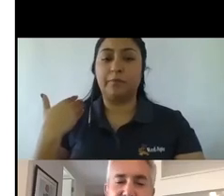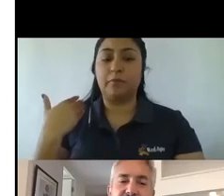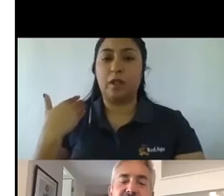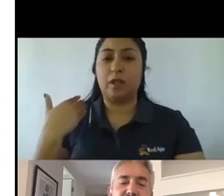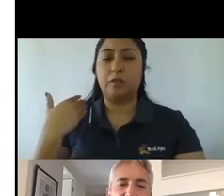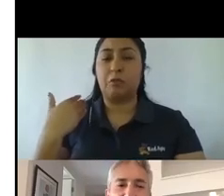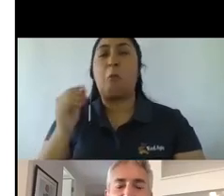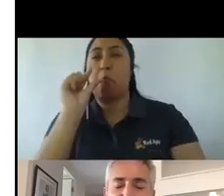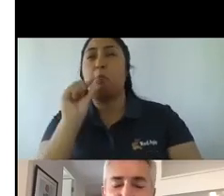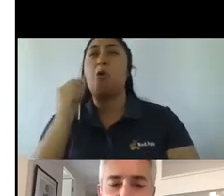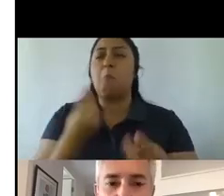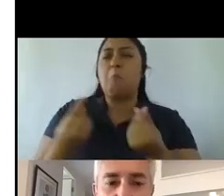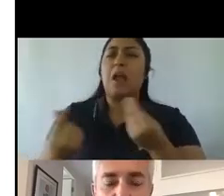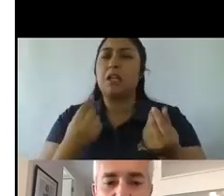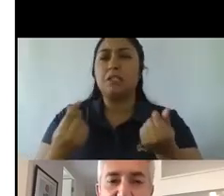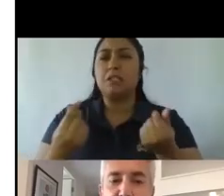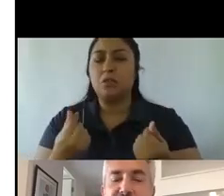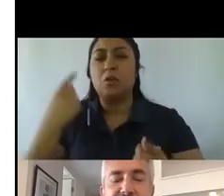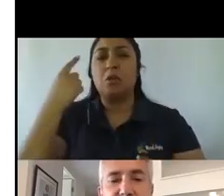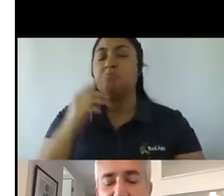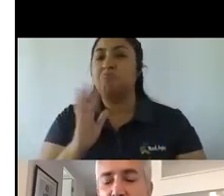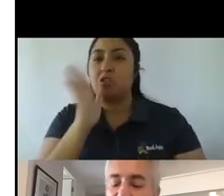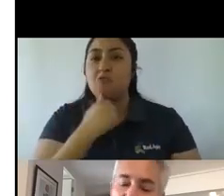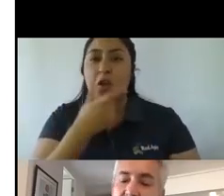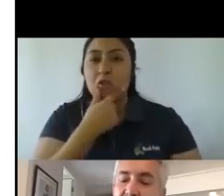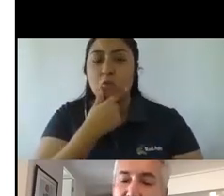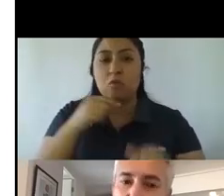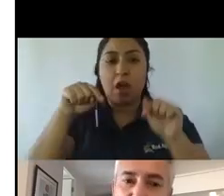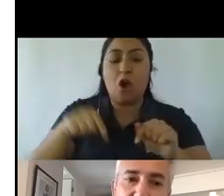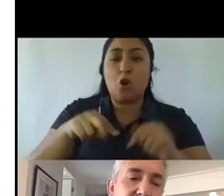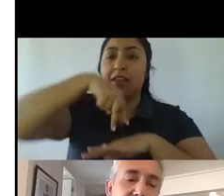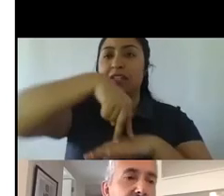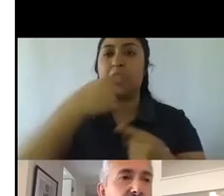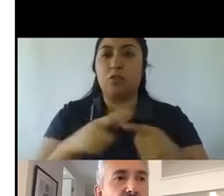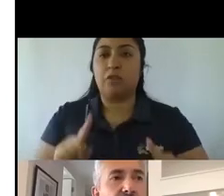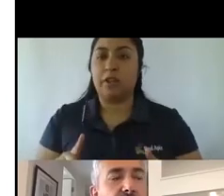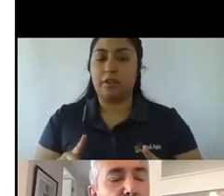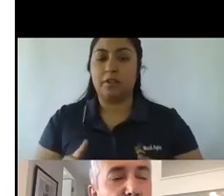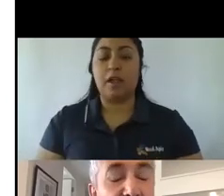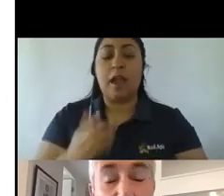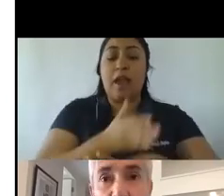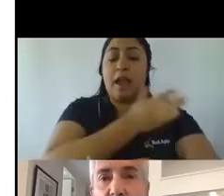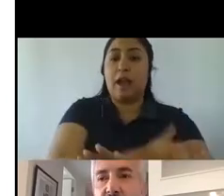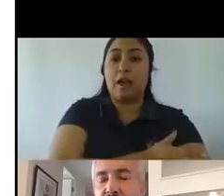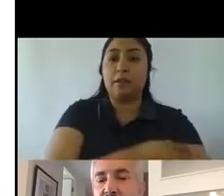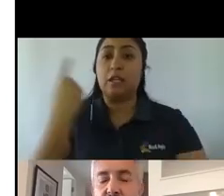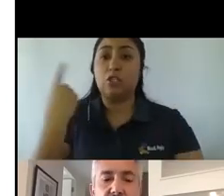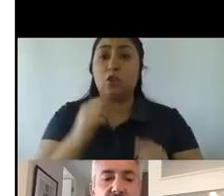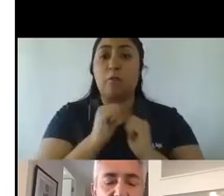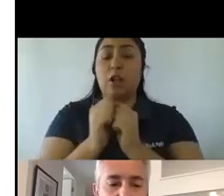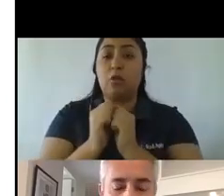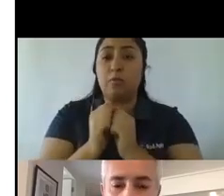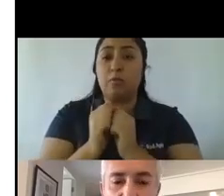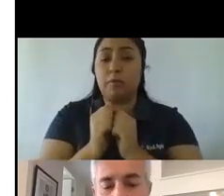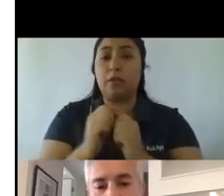no creo, pero no tengo ninguna duda de que hoy día estamos en un escenario completamente distinto. Antes, y solo para complementar un poco la presentación